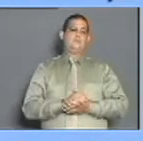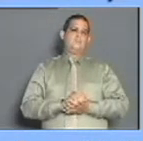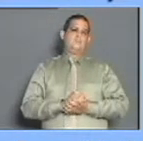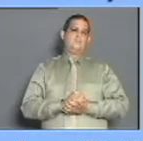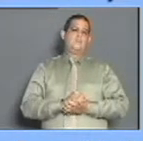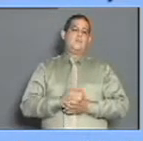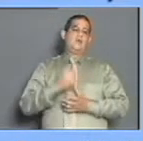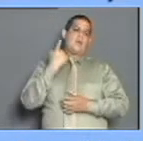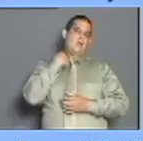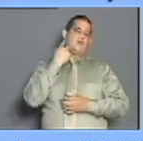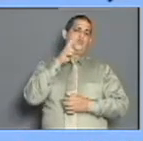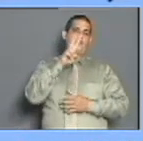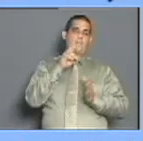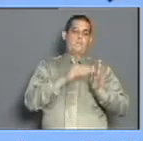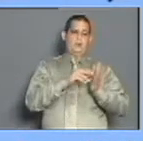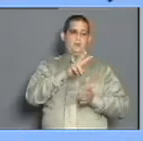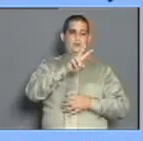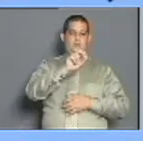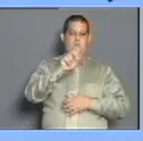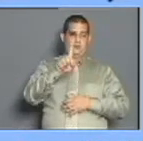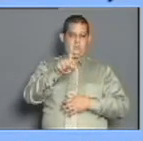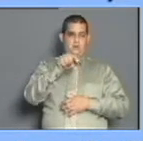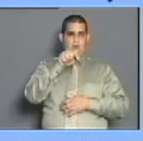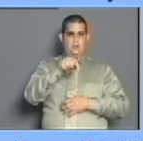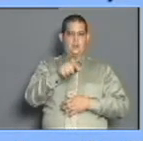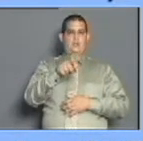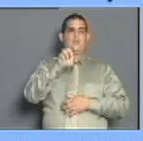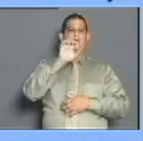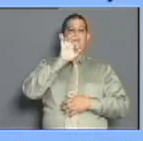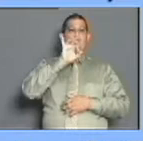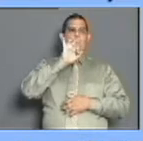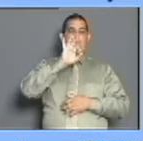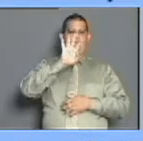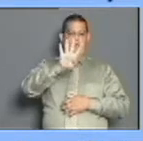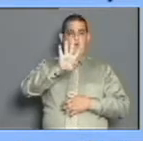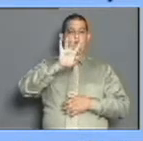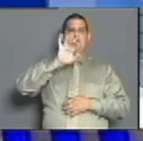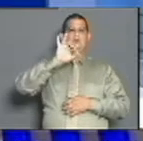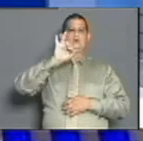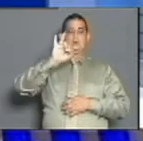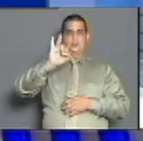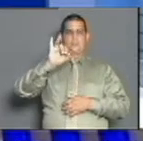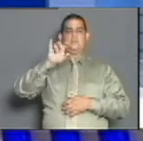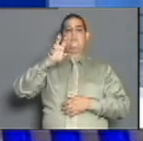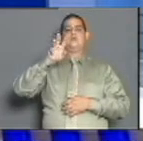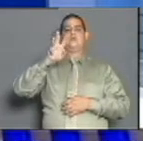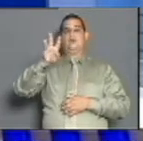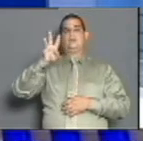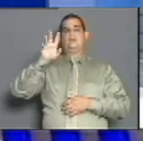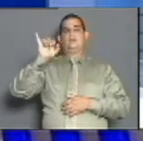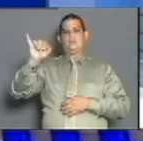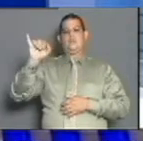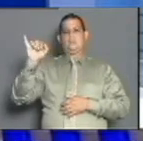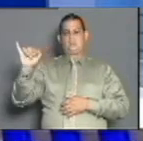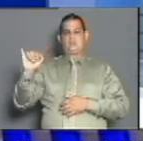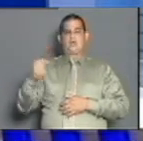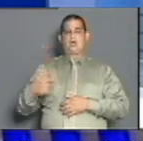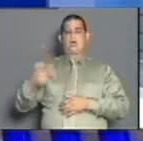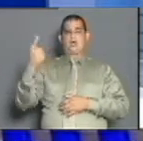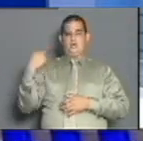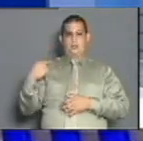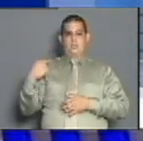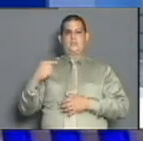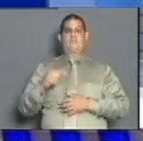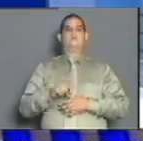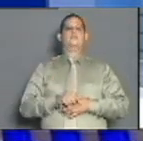2021, 47.366. Tiene que ver también con el número de altas clínicas, 400 en el día de ayer. Solamente,